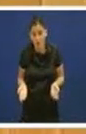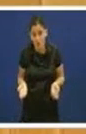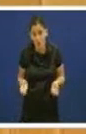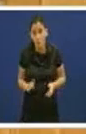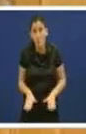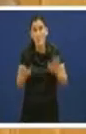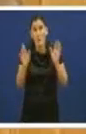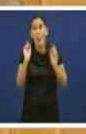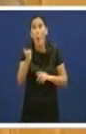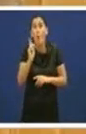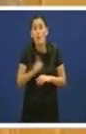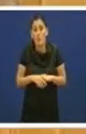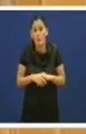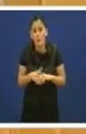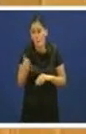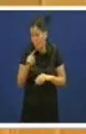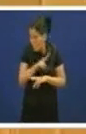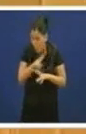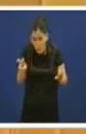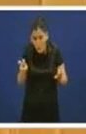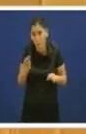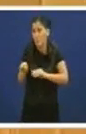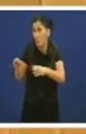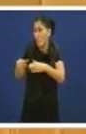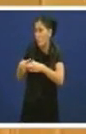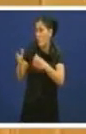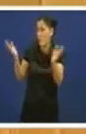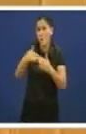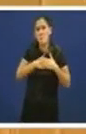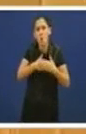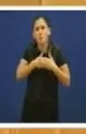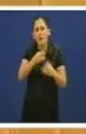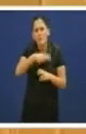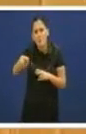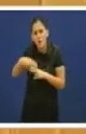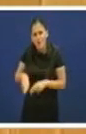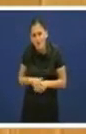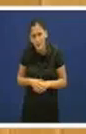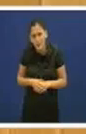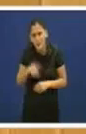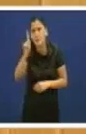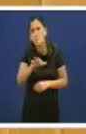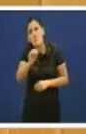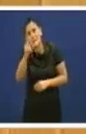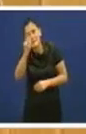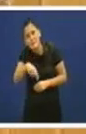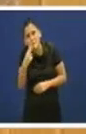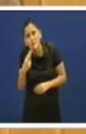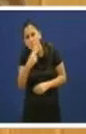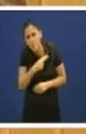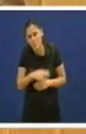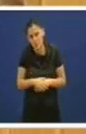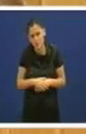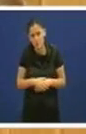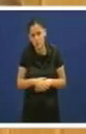que o que lo teñen ou vostedes non teñen é vontade política e sobre todo compromiso con este país.